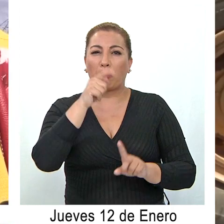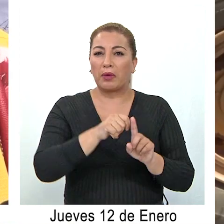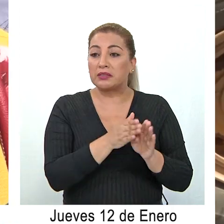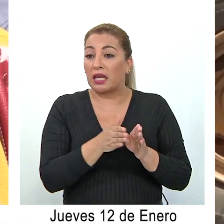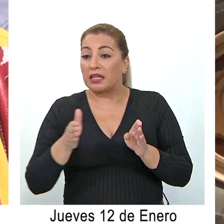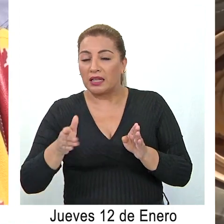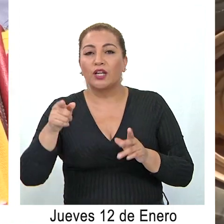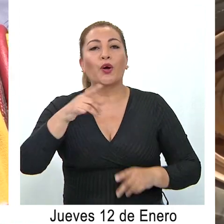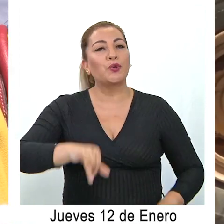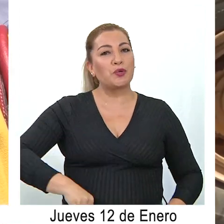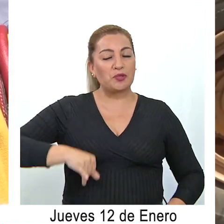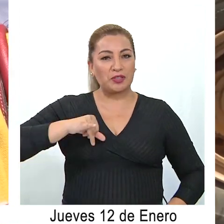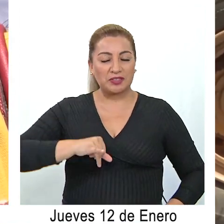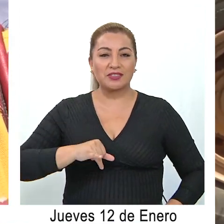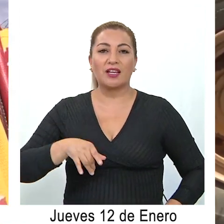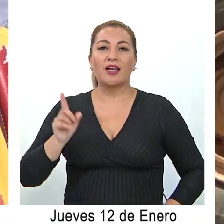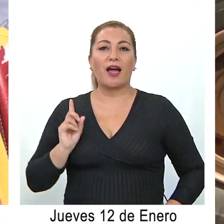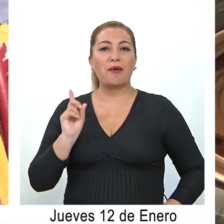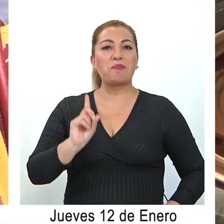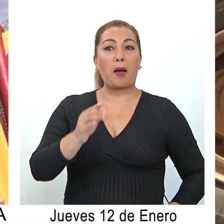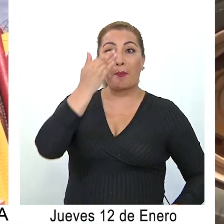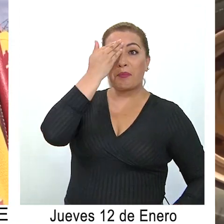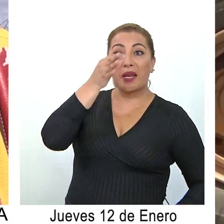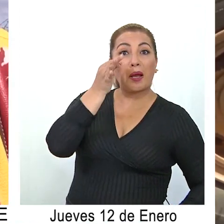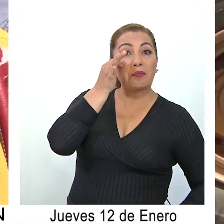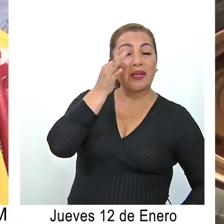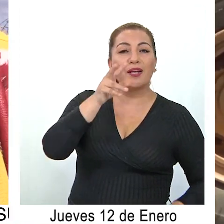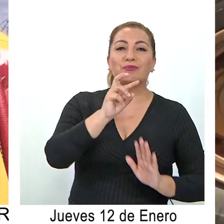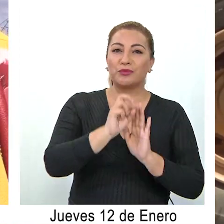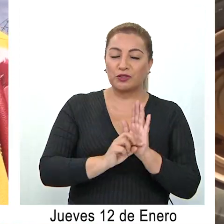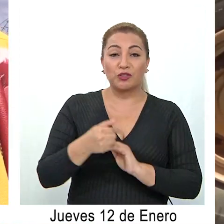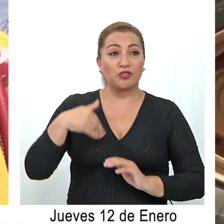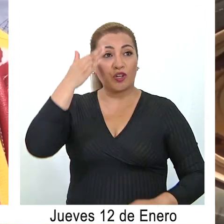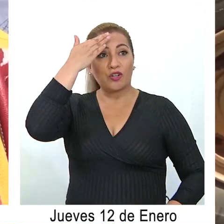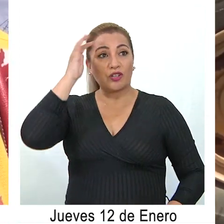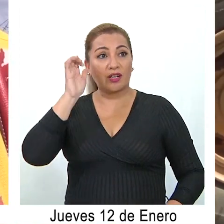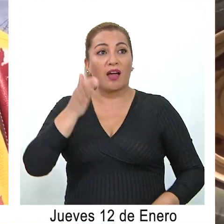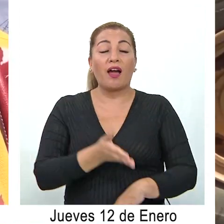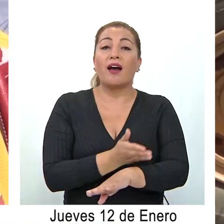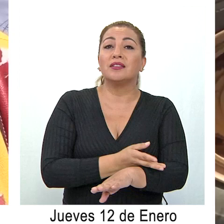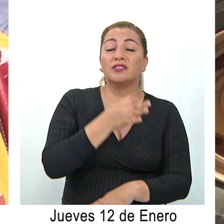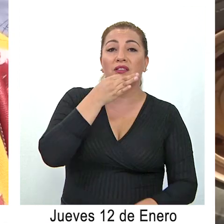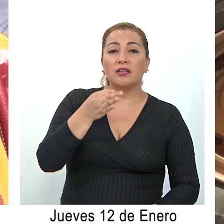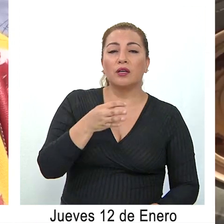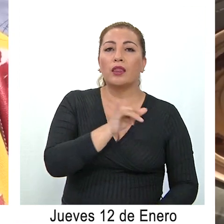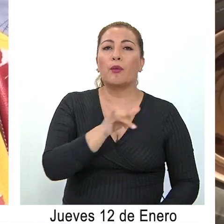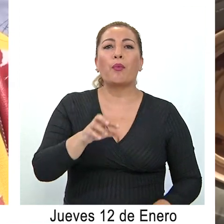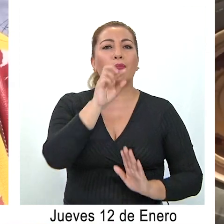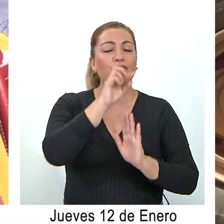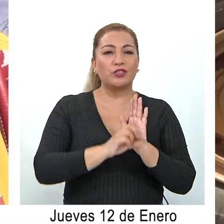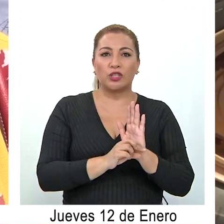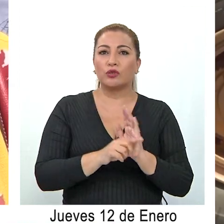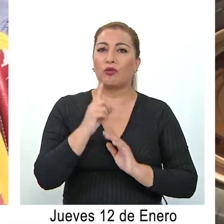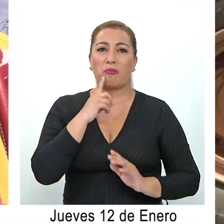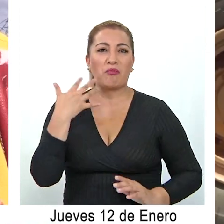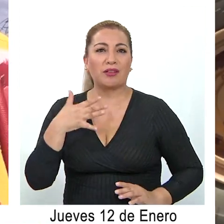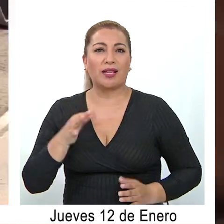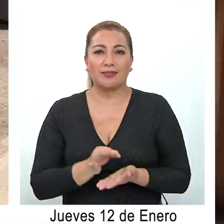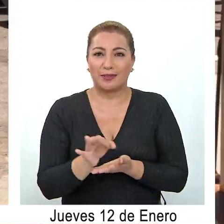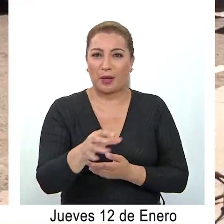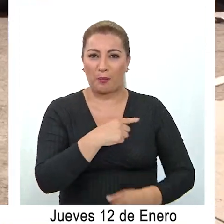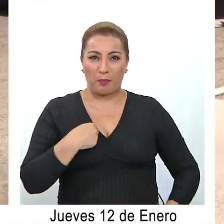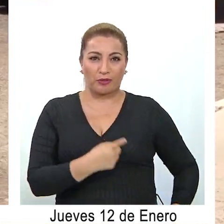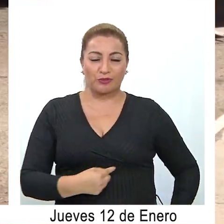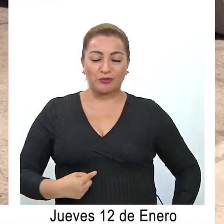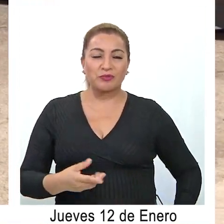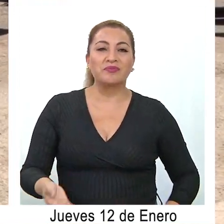Así que orgulloso también de estar acá presente y hacer estos proyectos. Yo creo que, como lo hablamos también, vienen después proyectos emblemáticos para la comuna de Pozo Almonte.